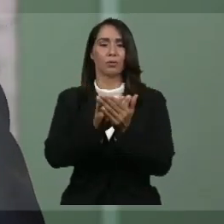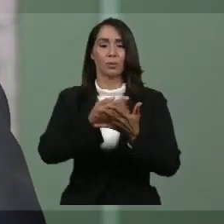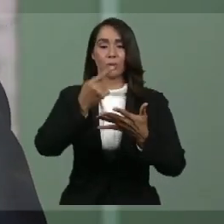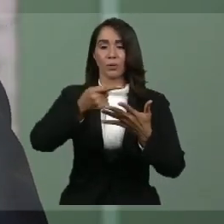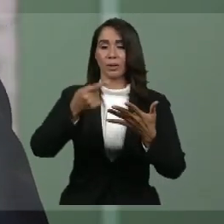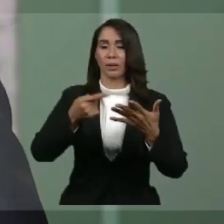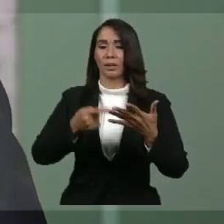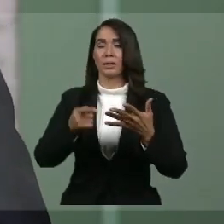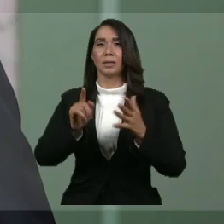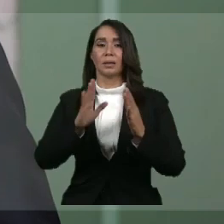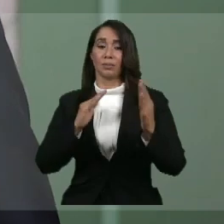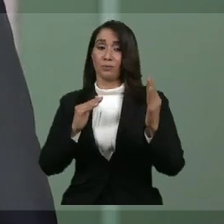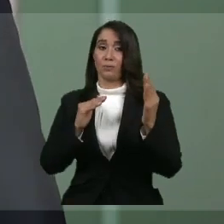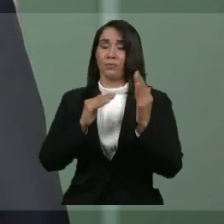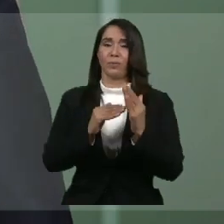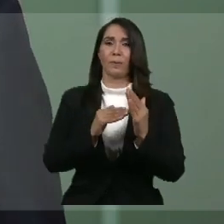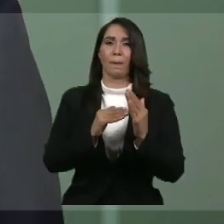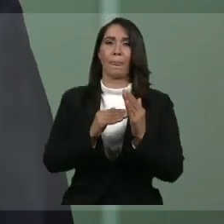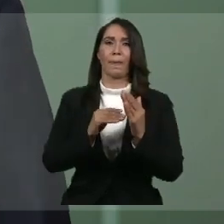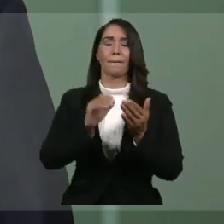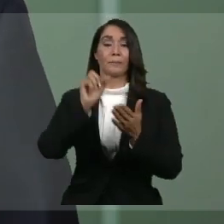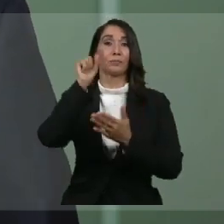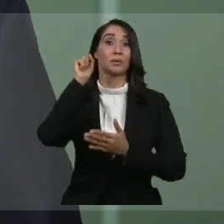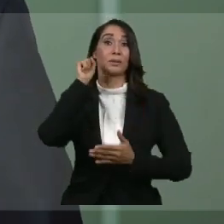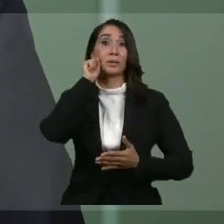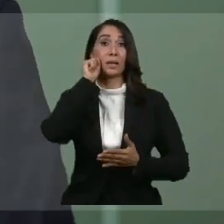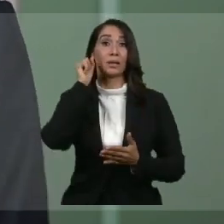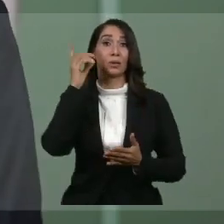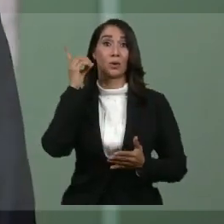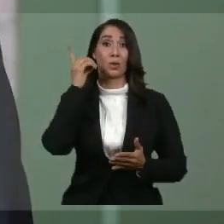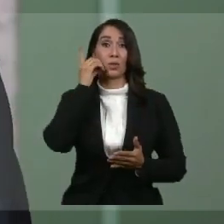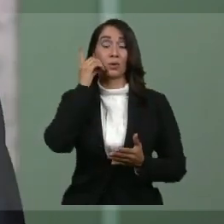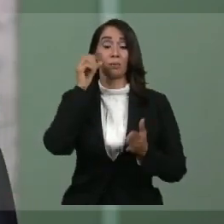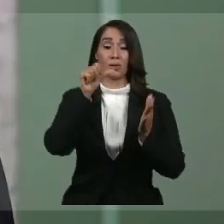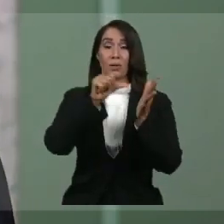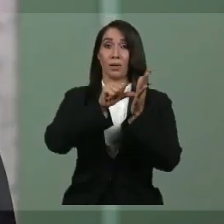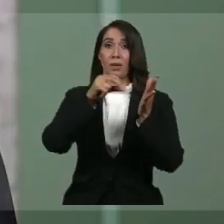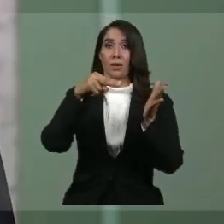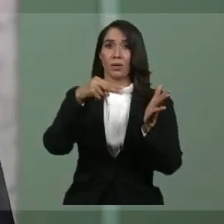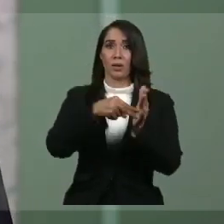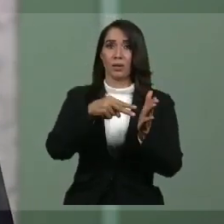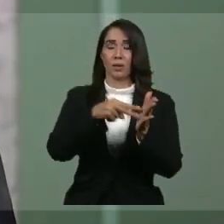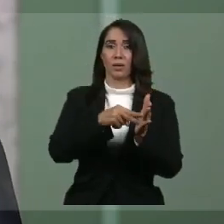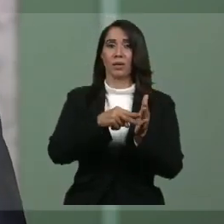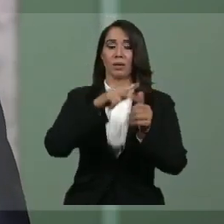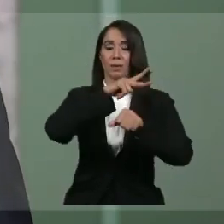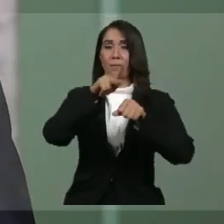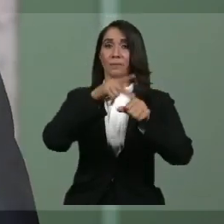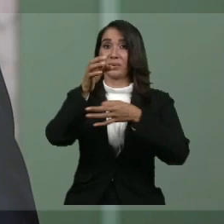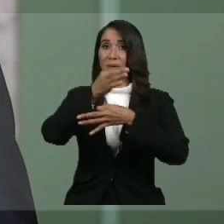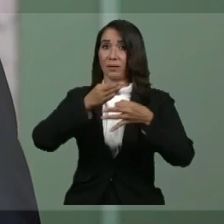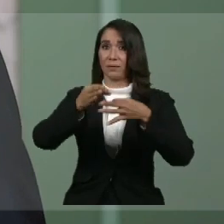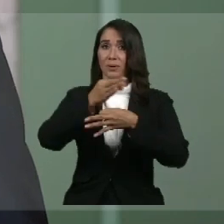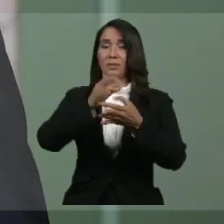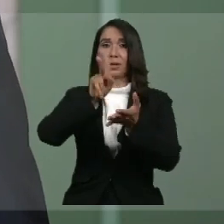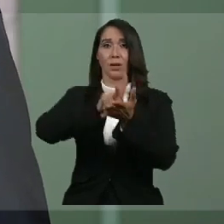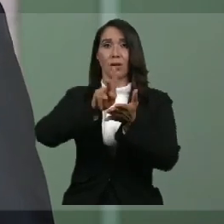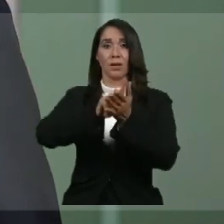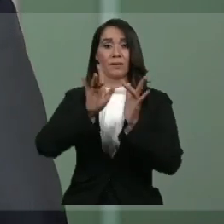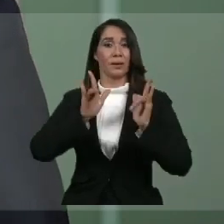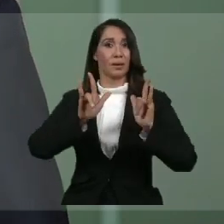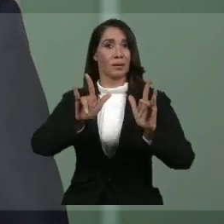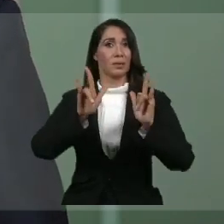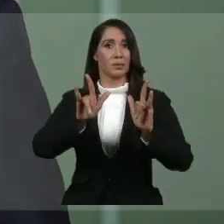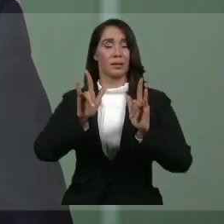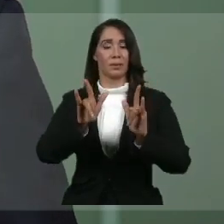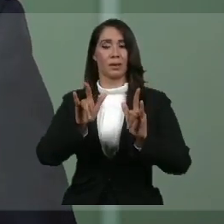especialmente afectadas como Santo Domingo, el Distrito Nacional, la Provincia de Duarte, La Vega y Santiago,